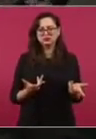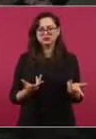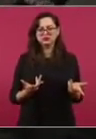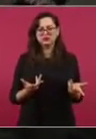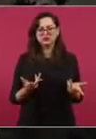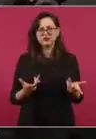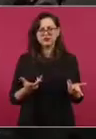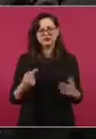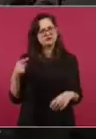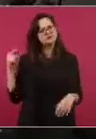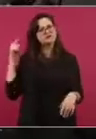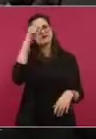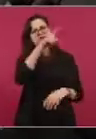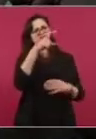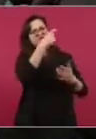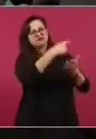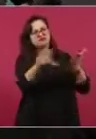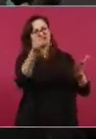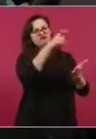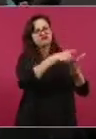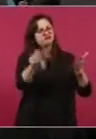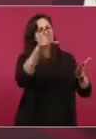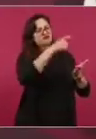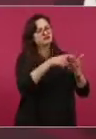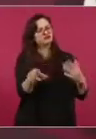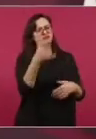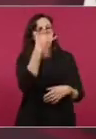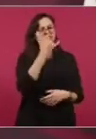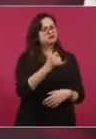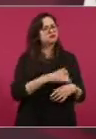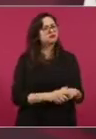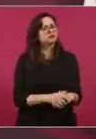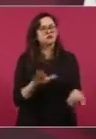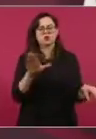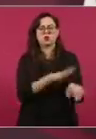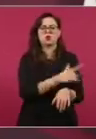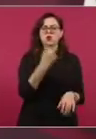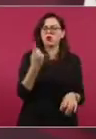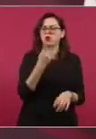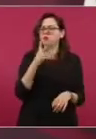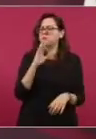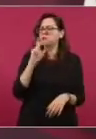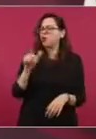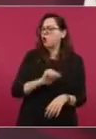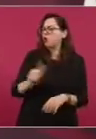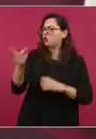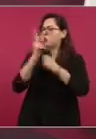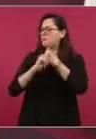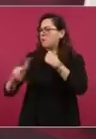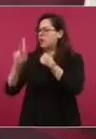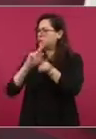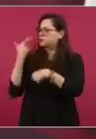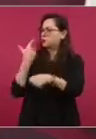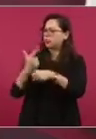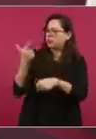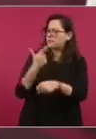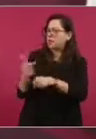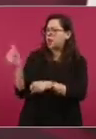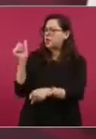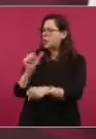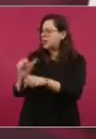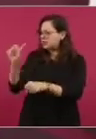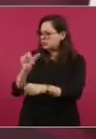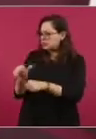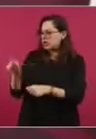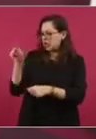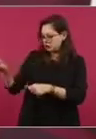¿Por qué no en Guatemala, en Argentina? ¿Por qué en Estados